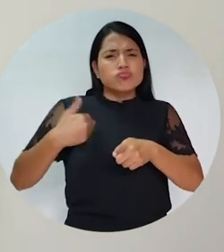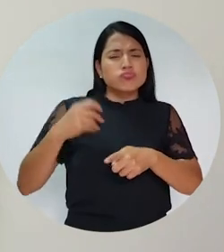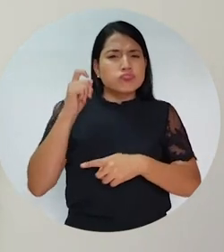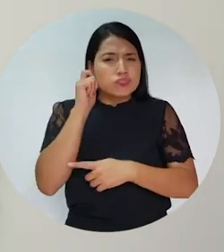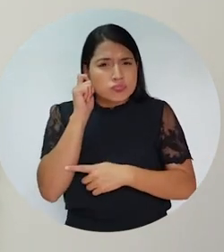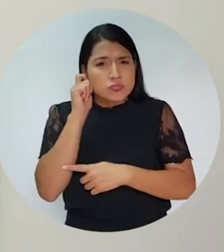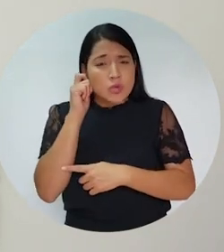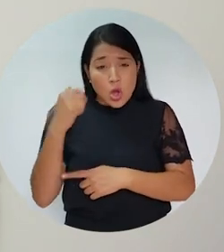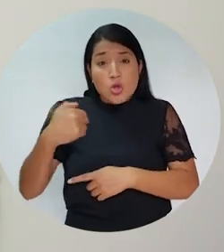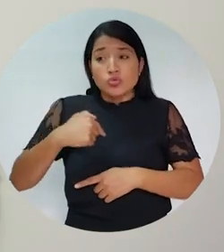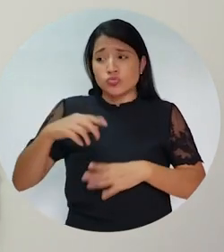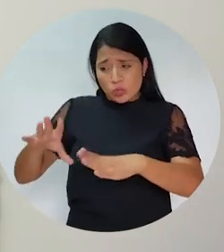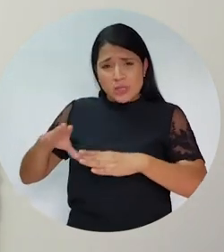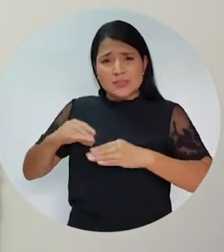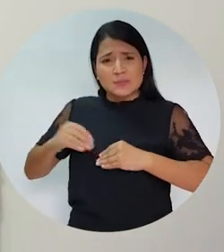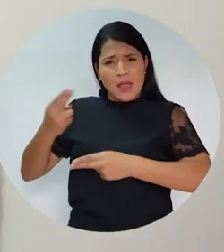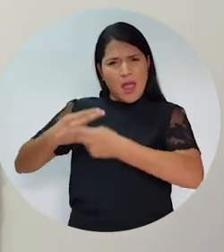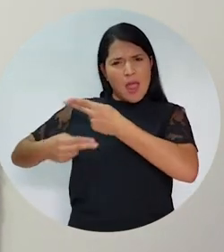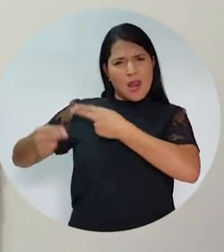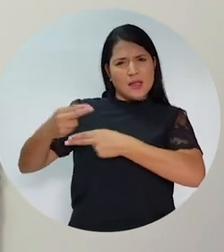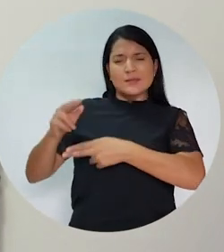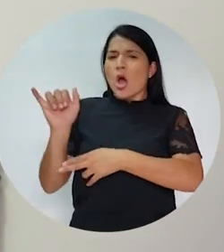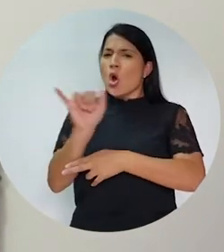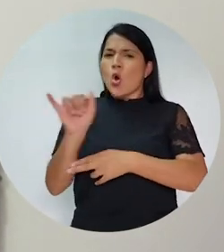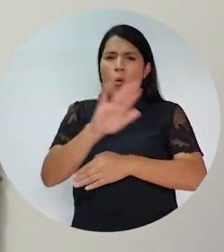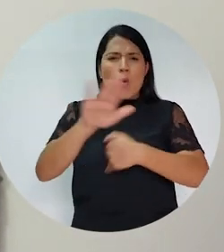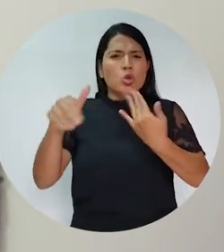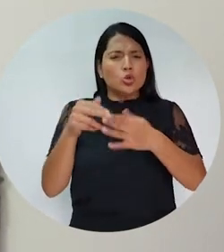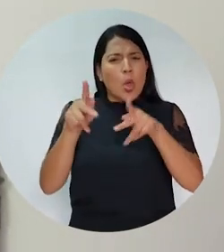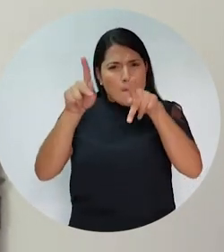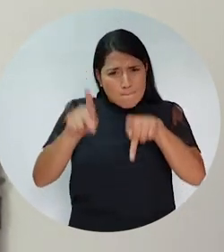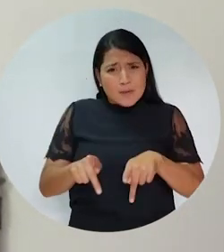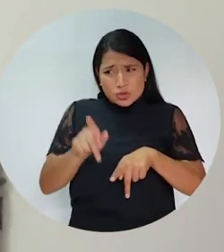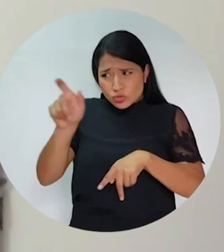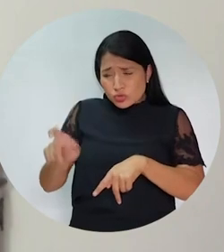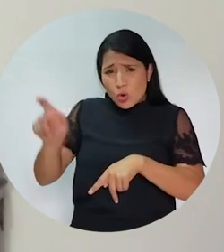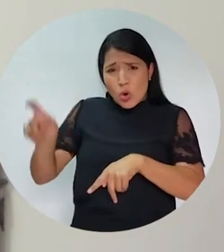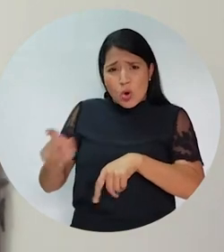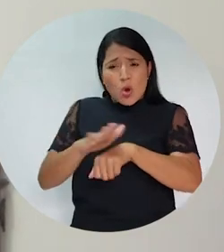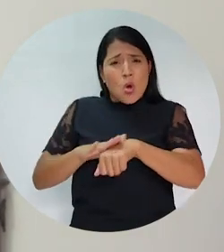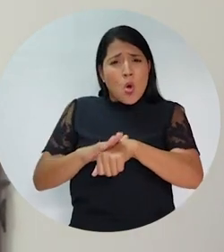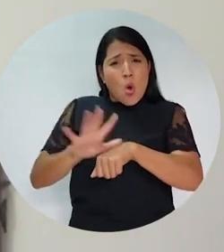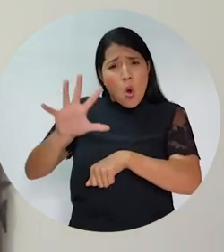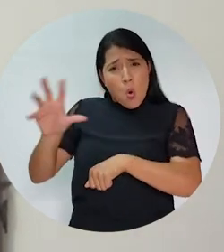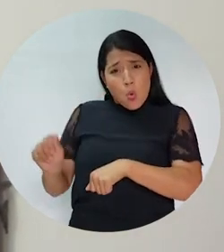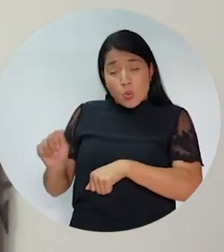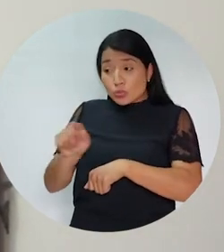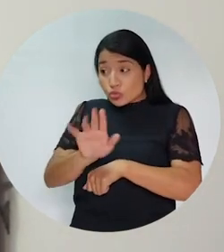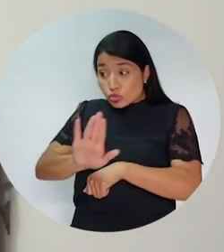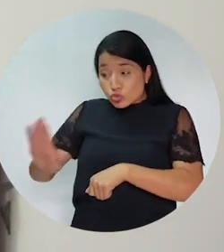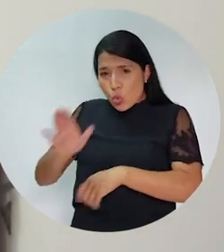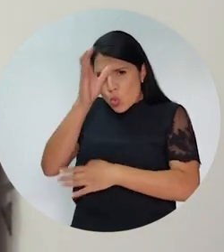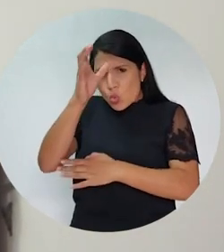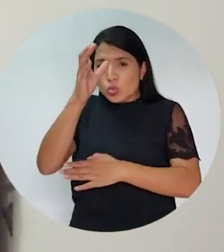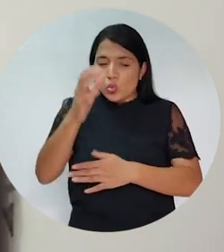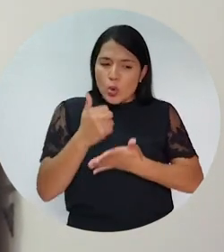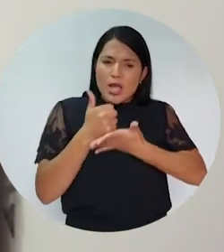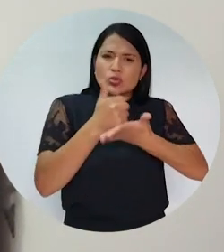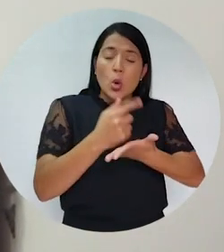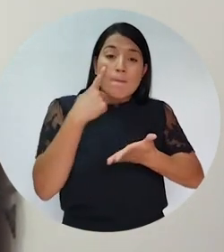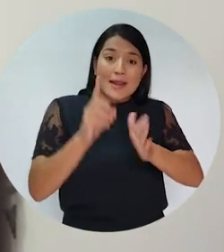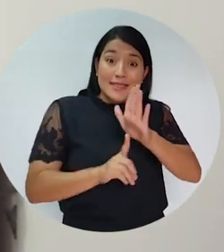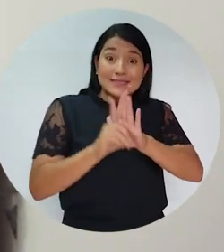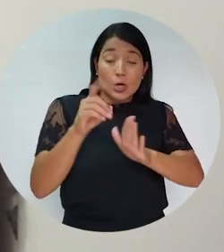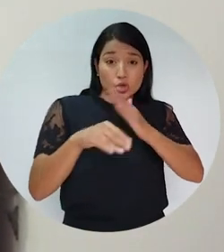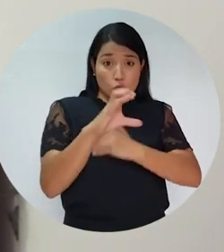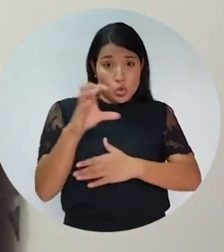y nietos. He recibido el legado, como todas las personas afrodescendientes, de culturas que contribuyeron con el